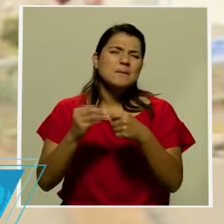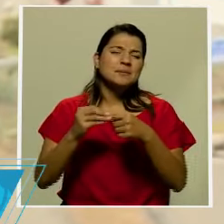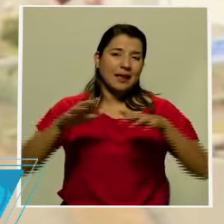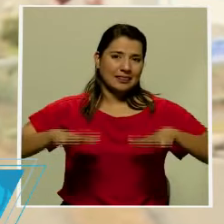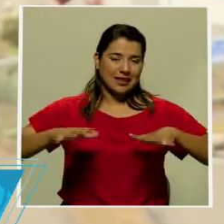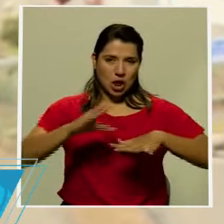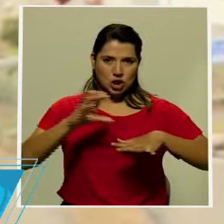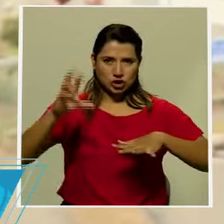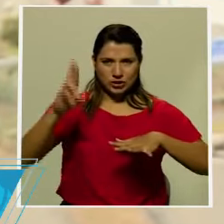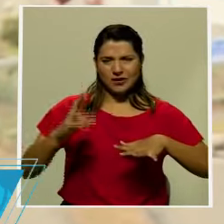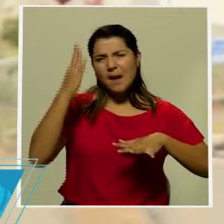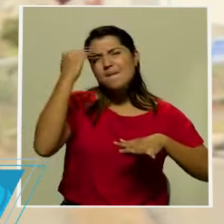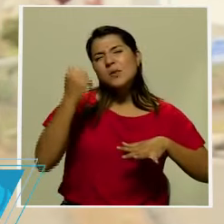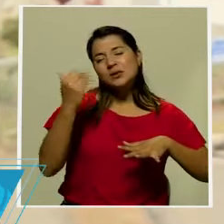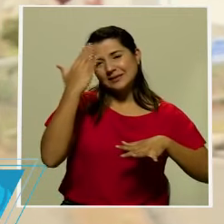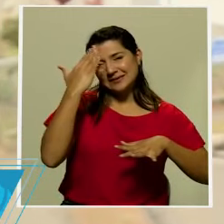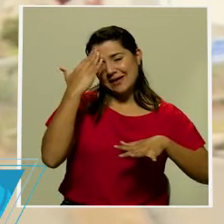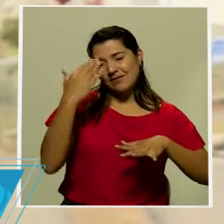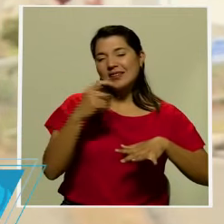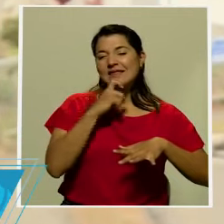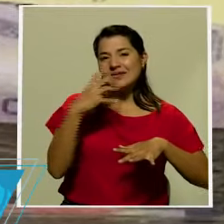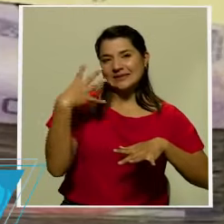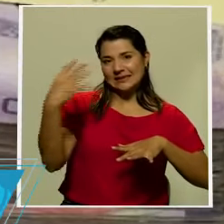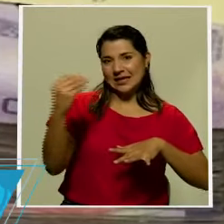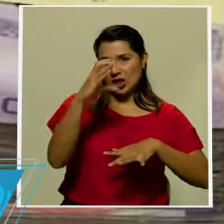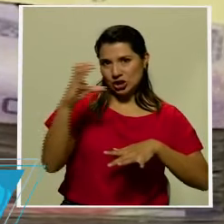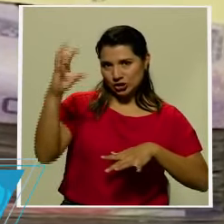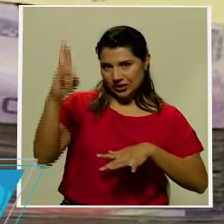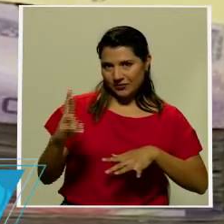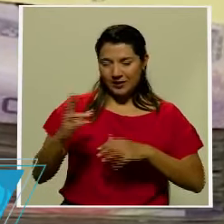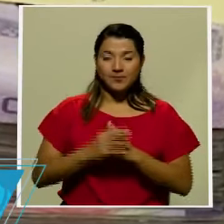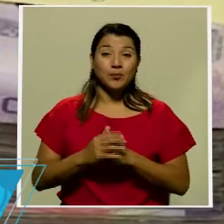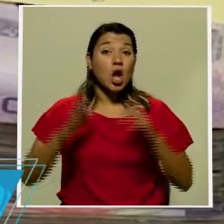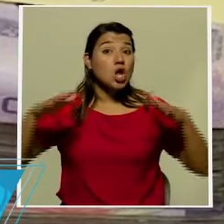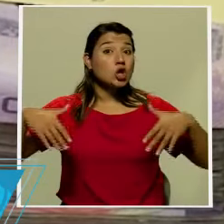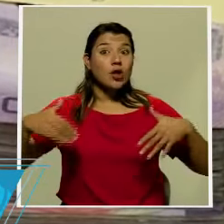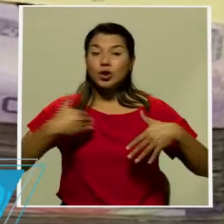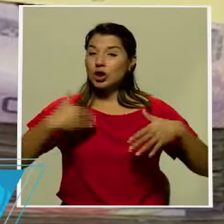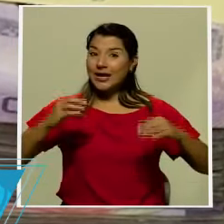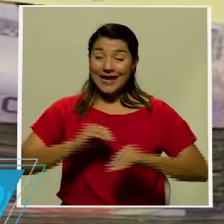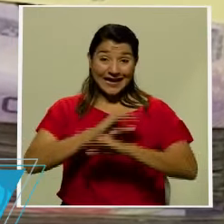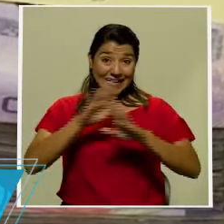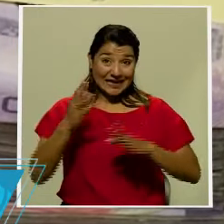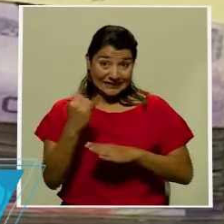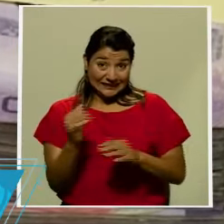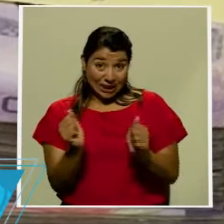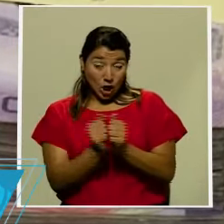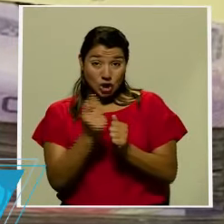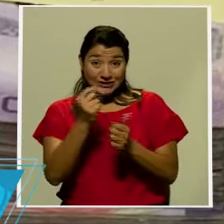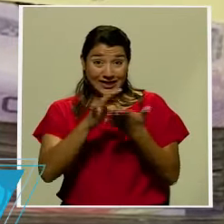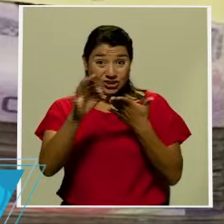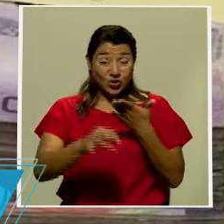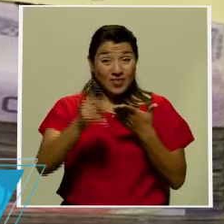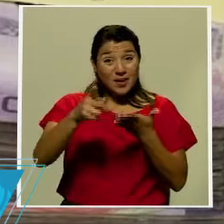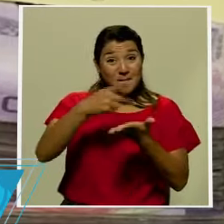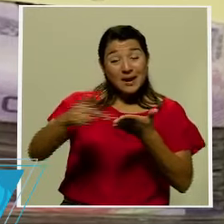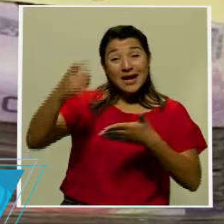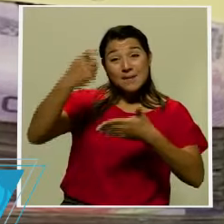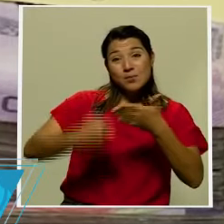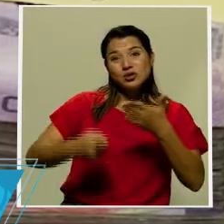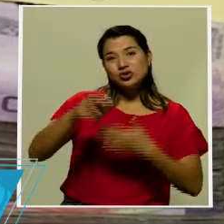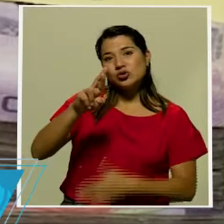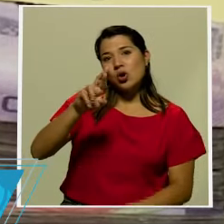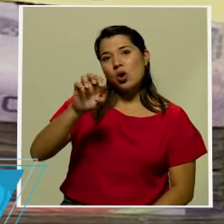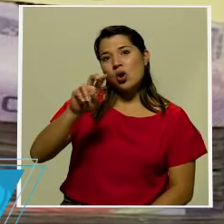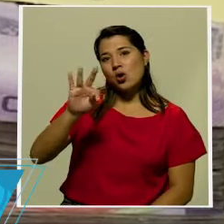sabemos lo complicado que están las salidas del país. Aún no se define si por este beneficio se tendrá que pagar renta. Recordemos que el